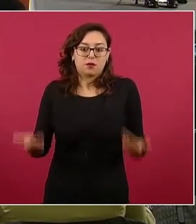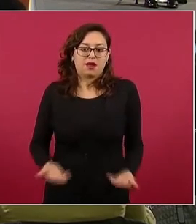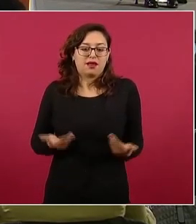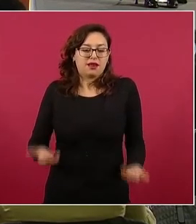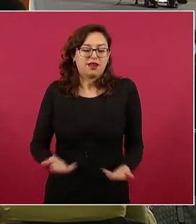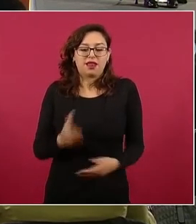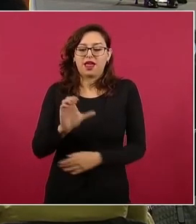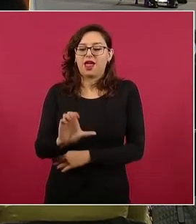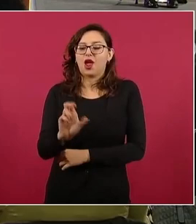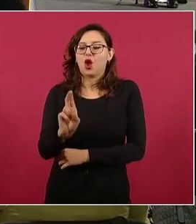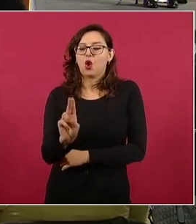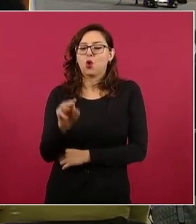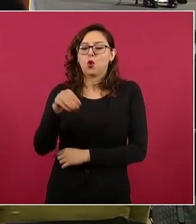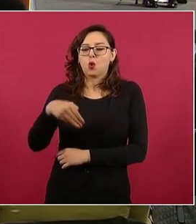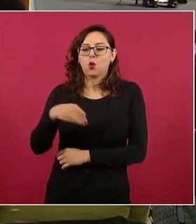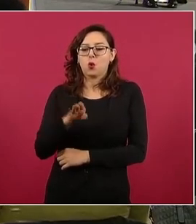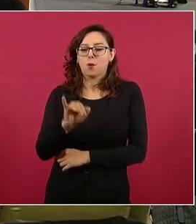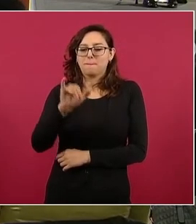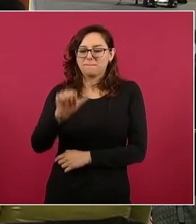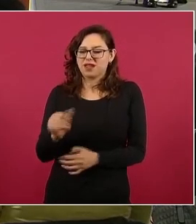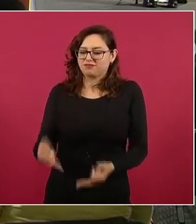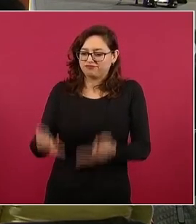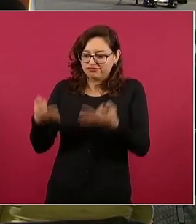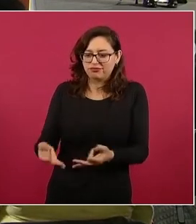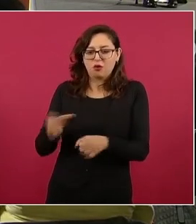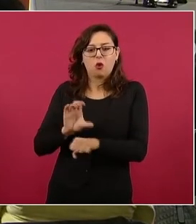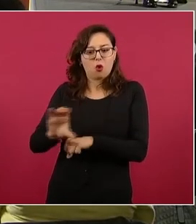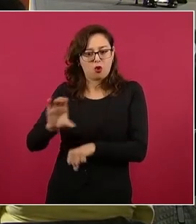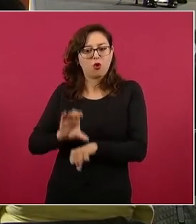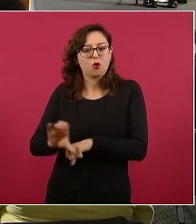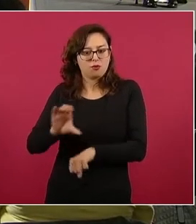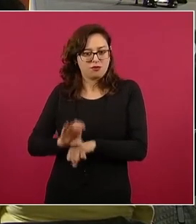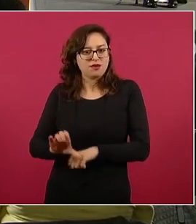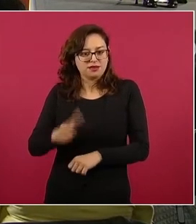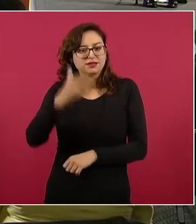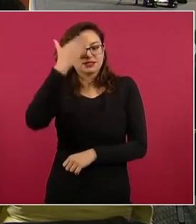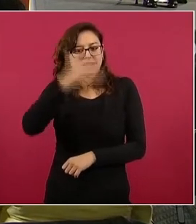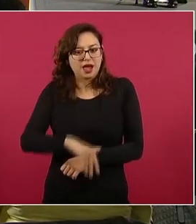una cumbia no tienes por ahí está